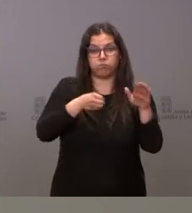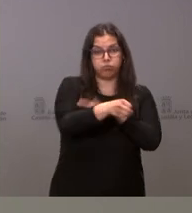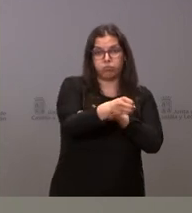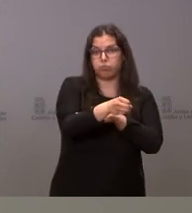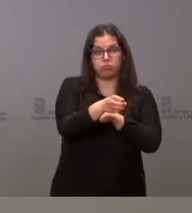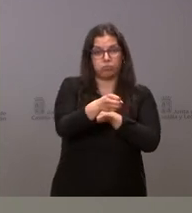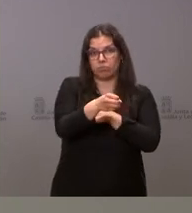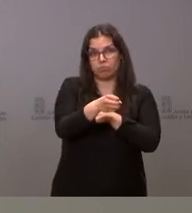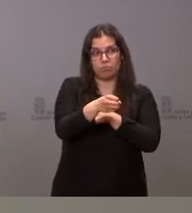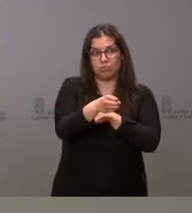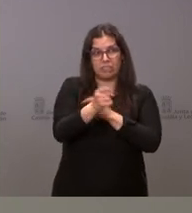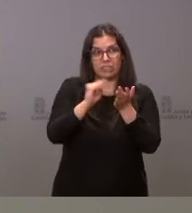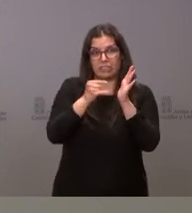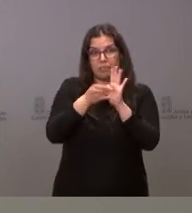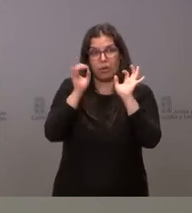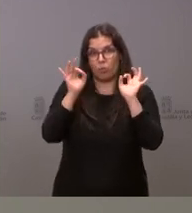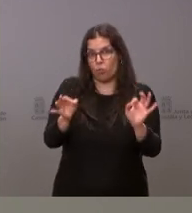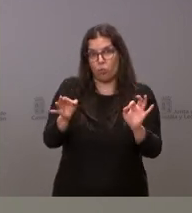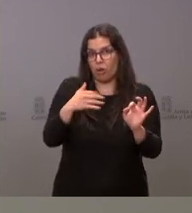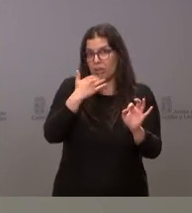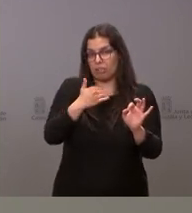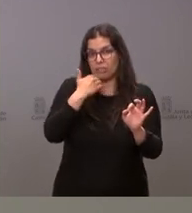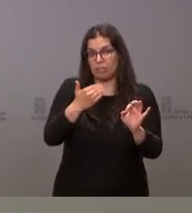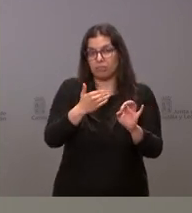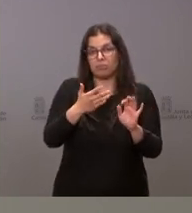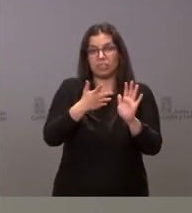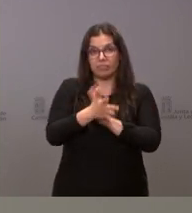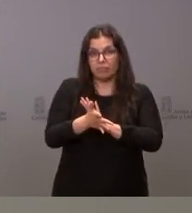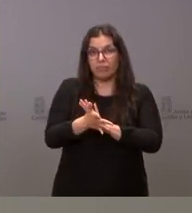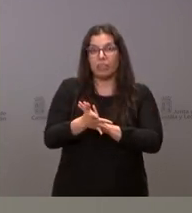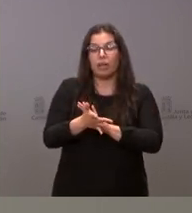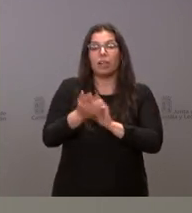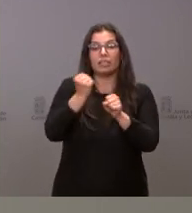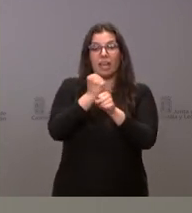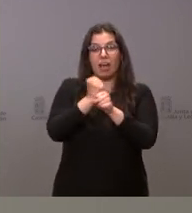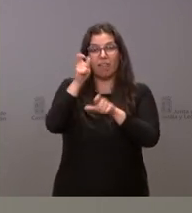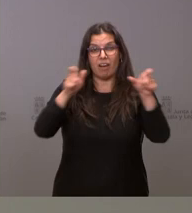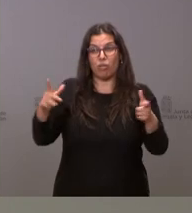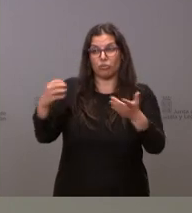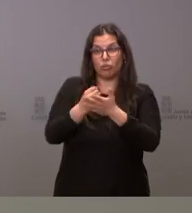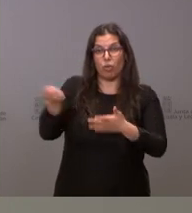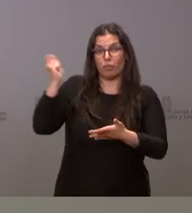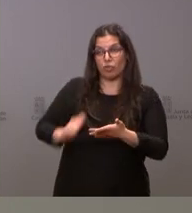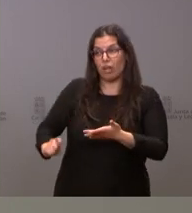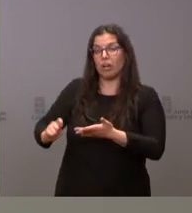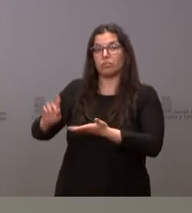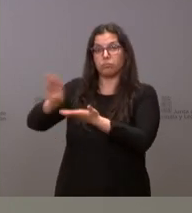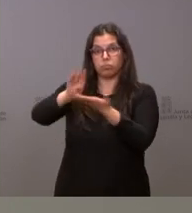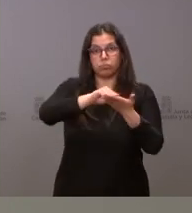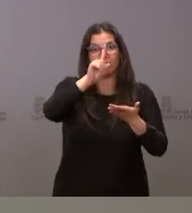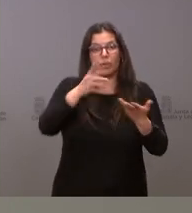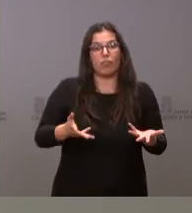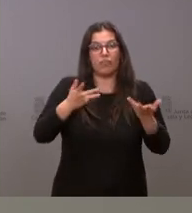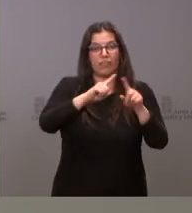prácticamente el mismo sistema, recogiendo la profesionalidad de todos los trabajadores y ofreciendo también a las familias la